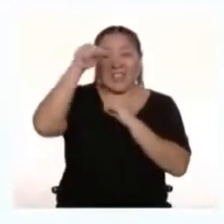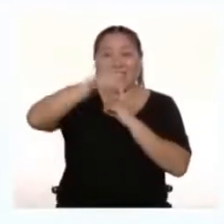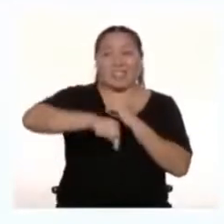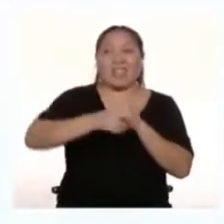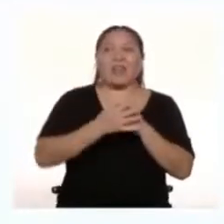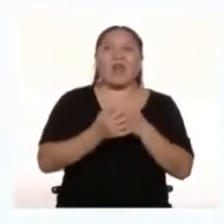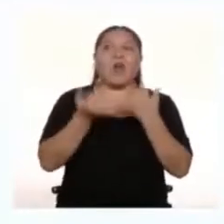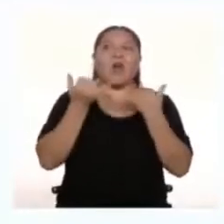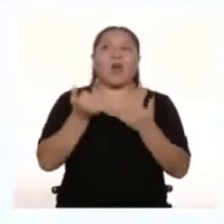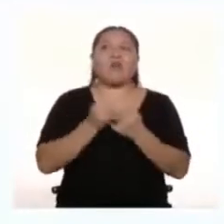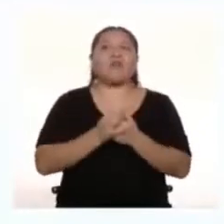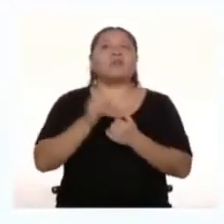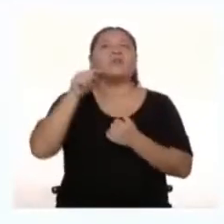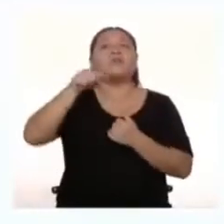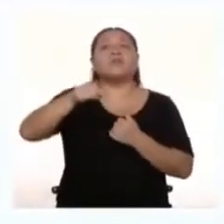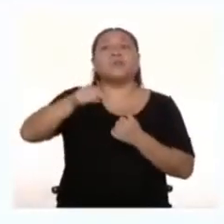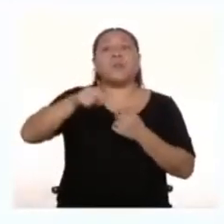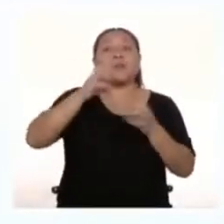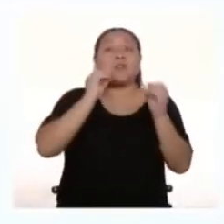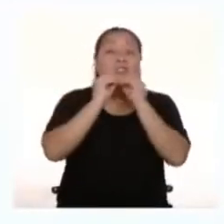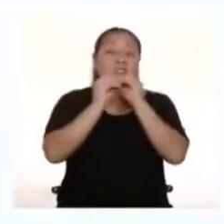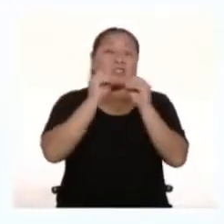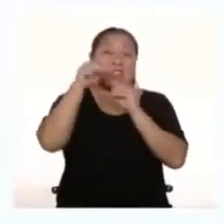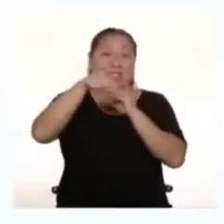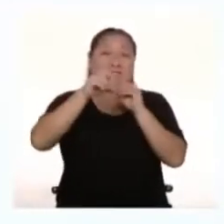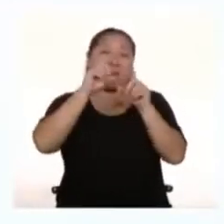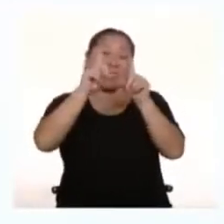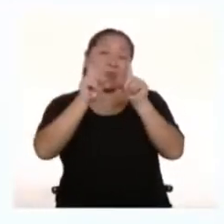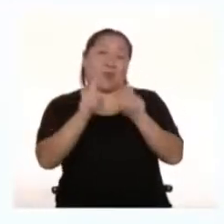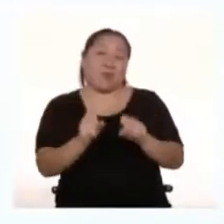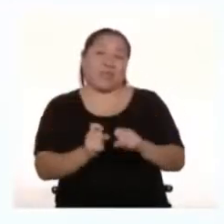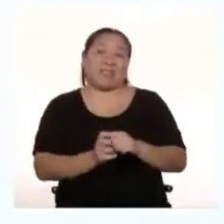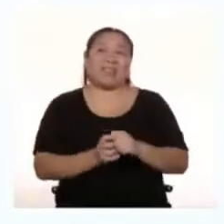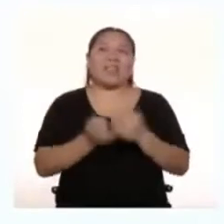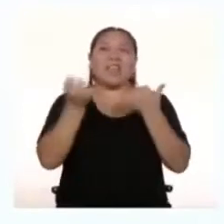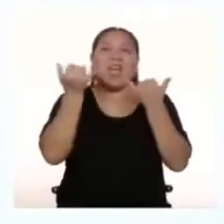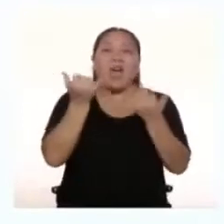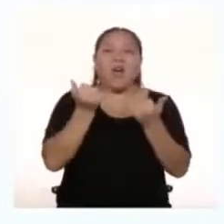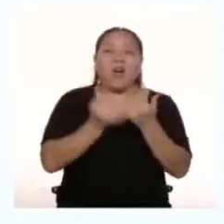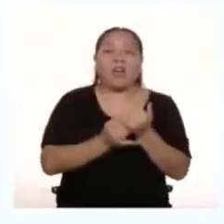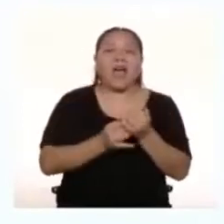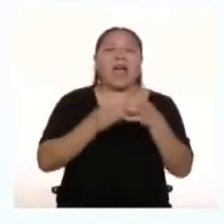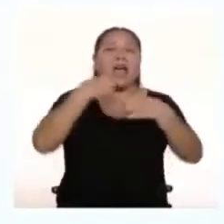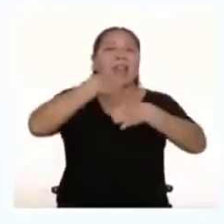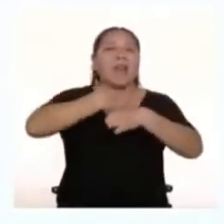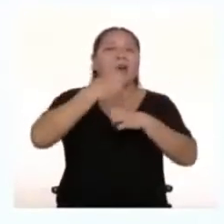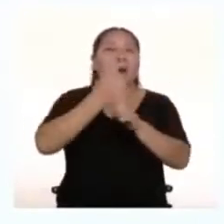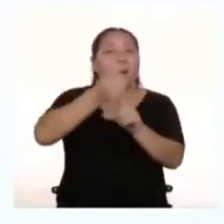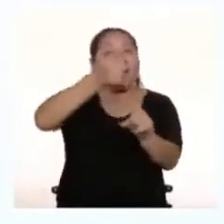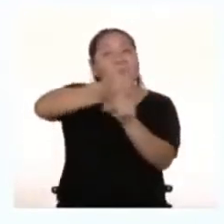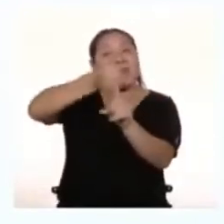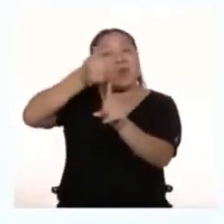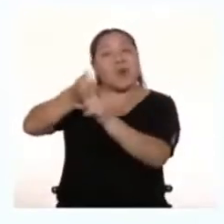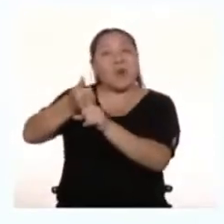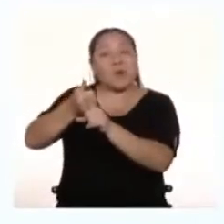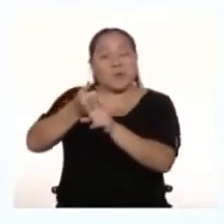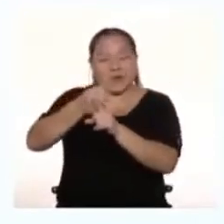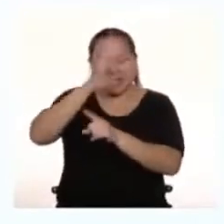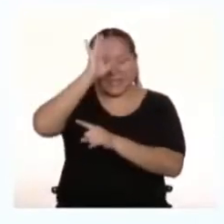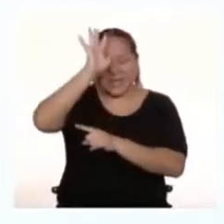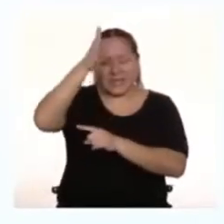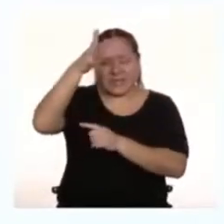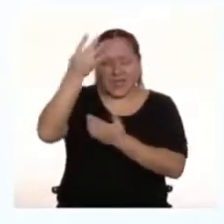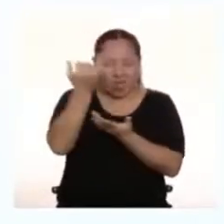Imperdibles Y de esa manera crearemos nuestro propio proyecto artístico Y diseñaremos nuestros